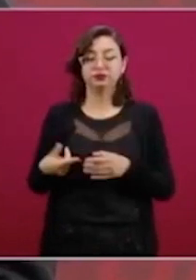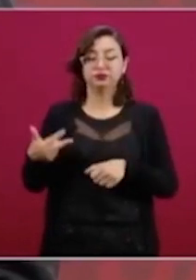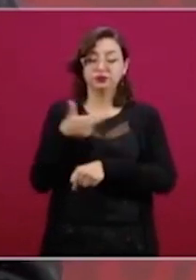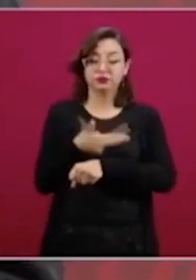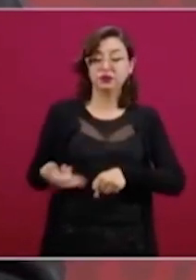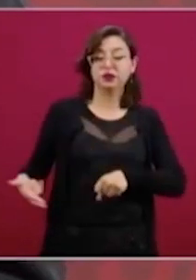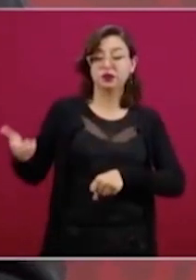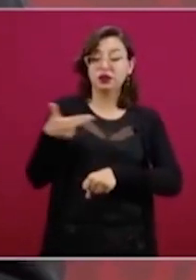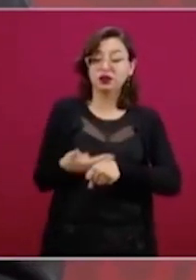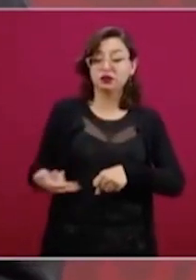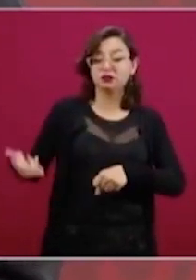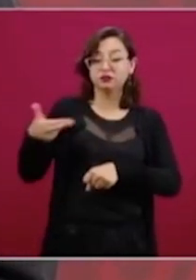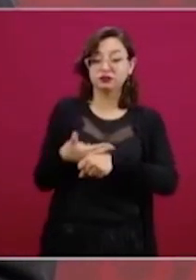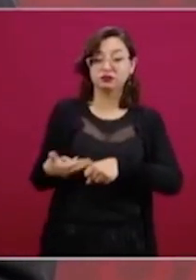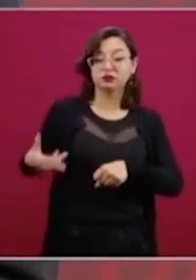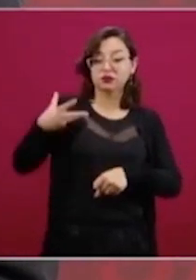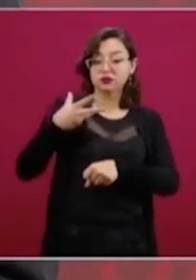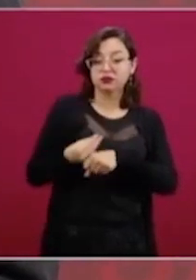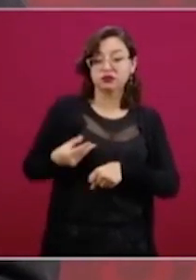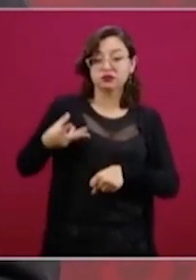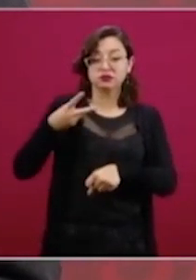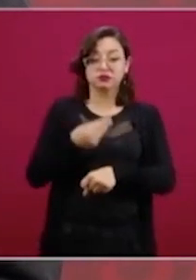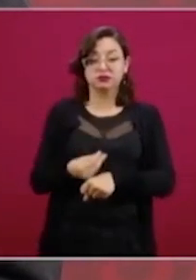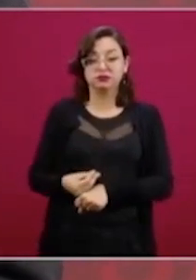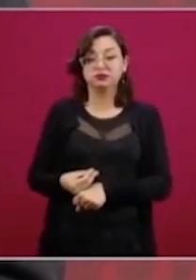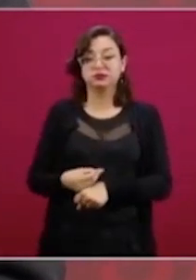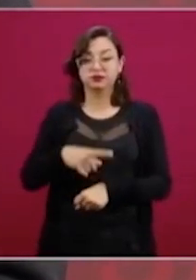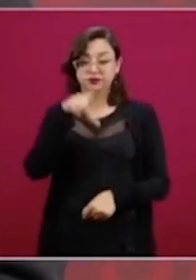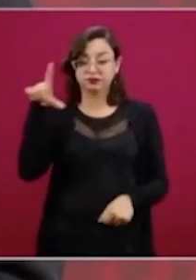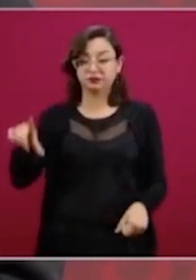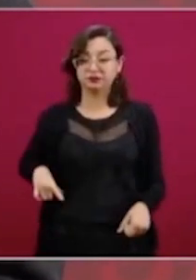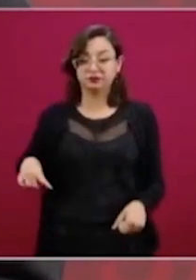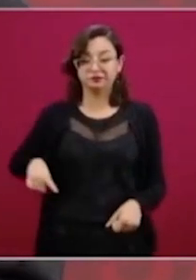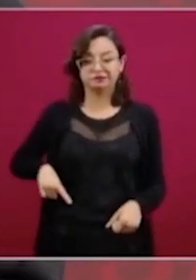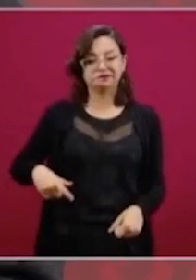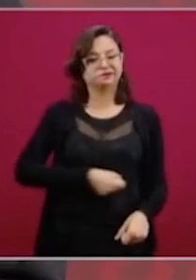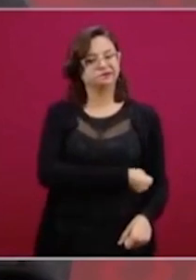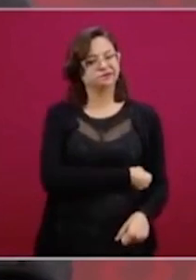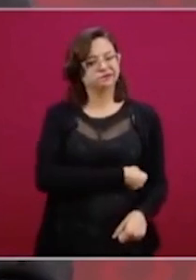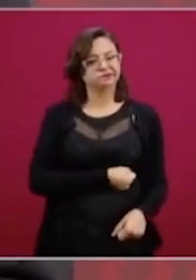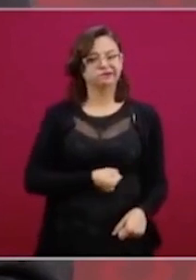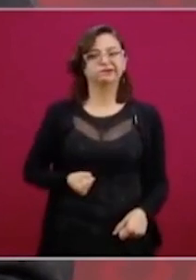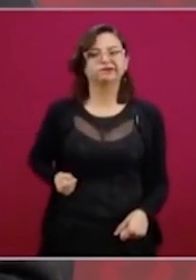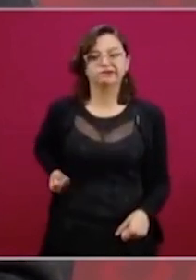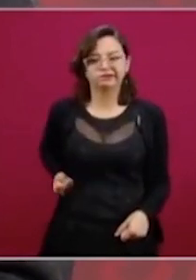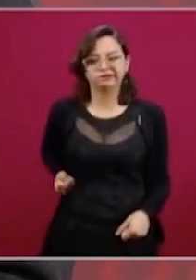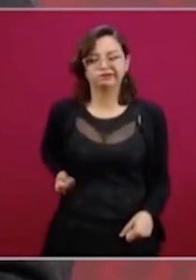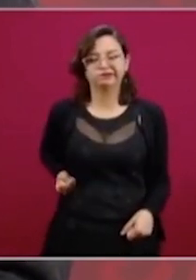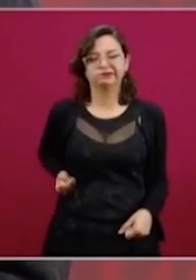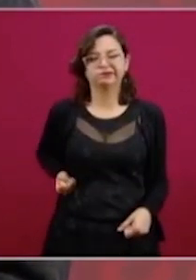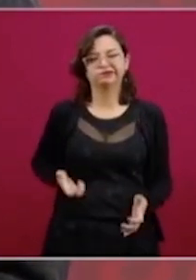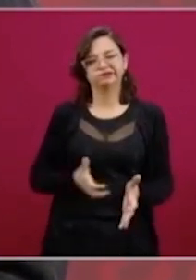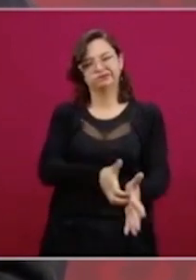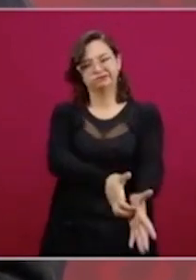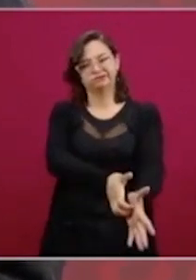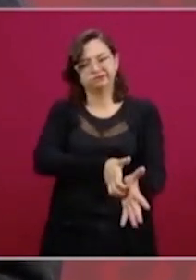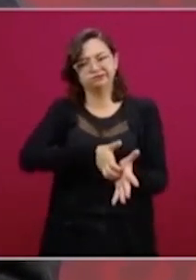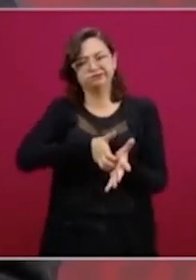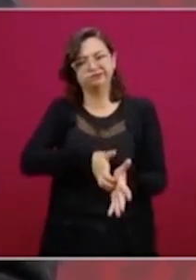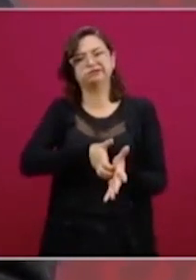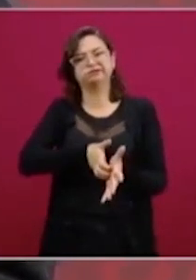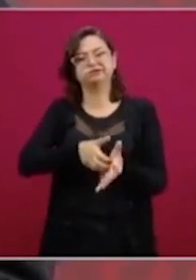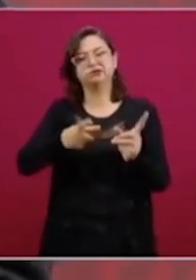el apretarnos más el cinturón, tiene como